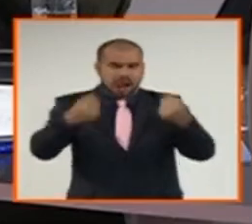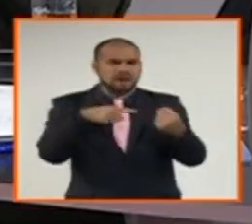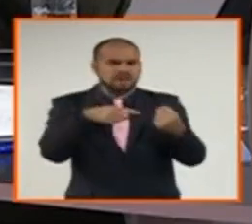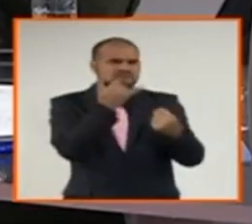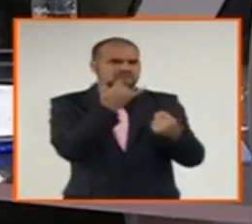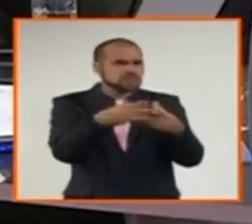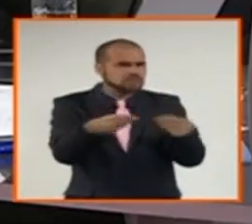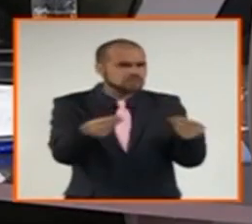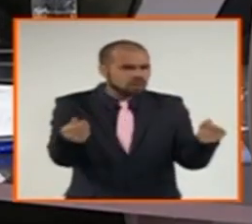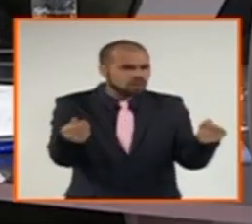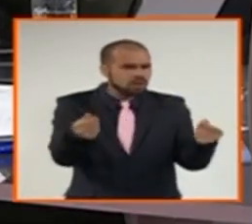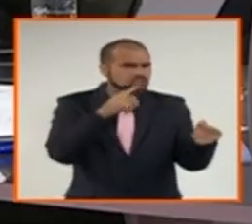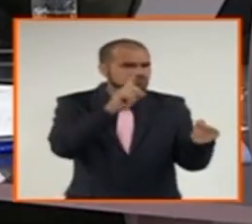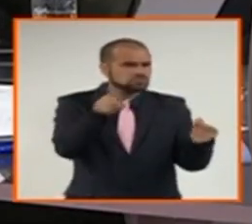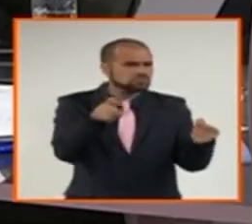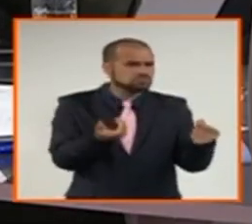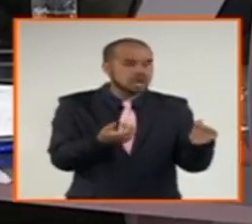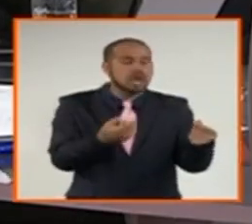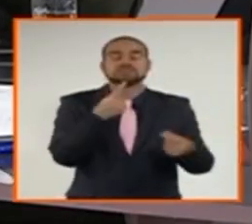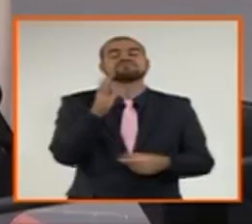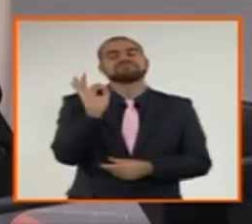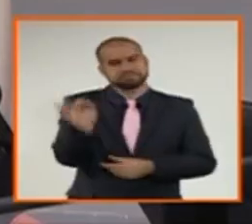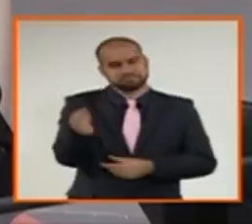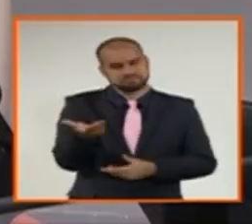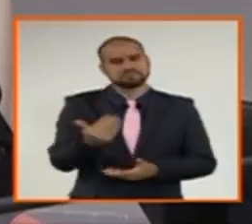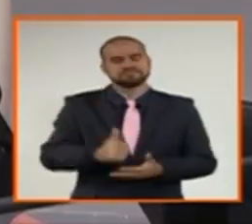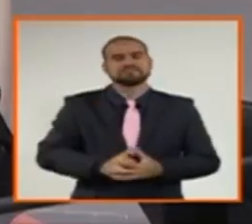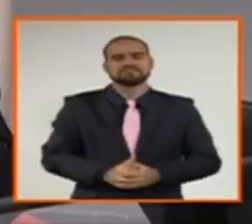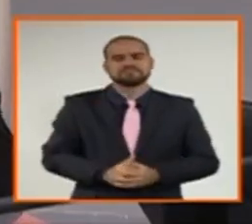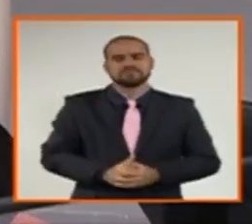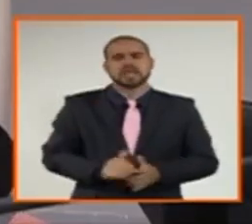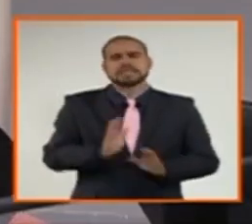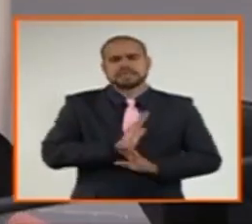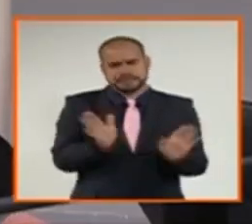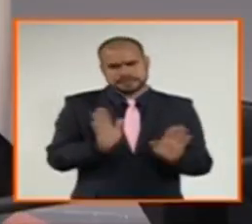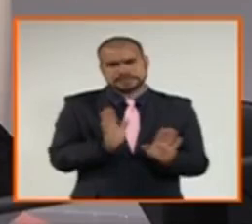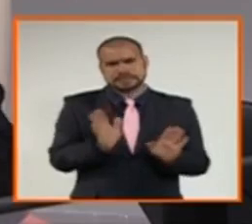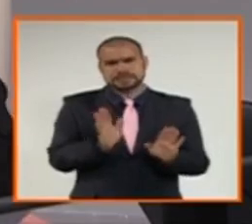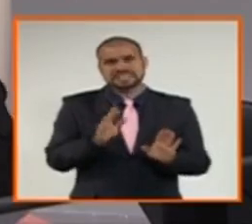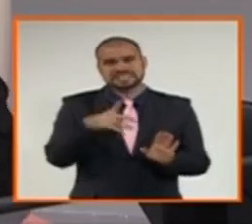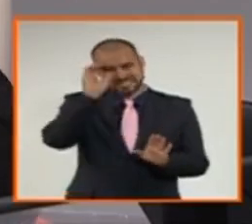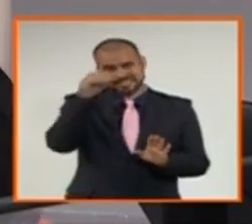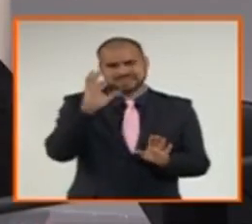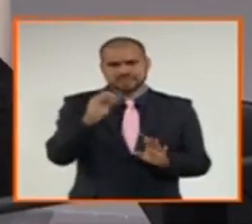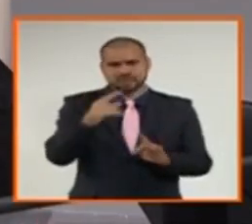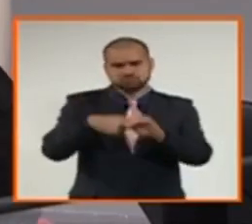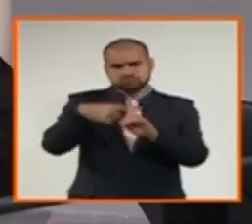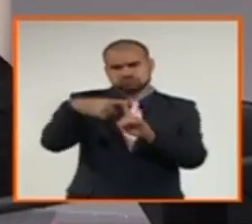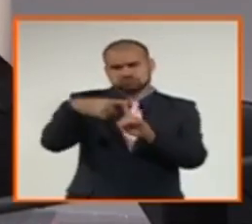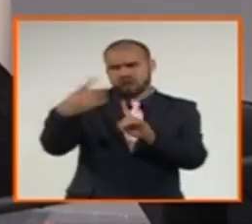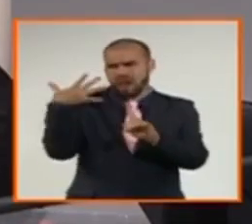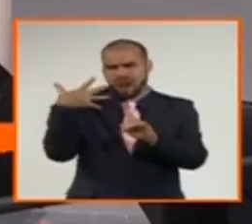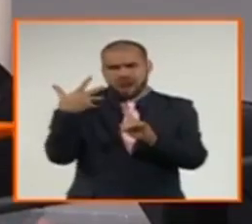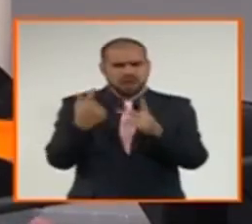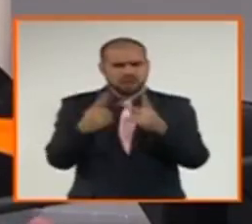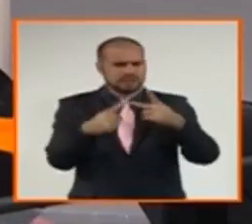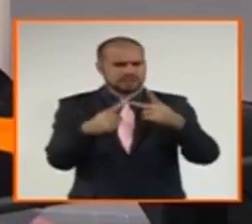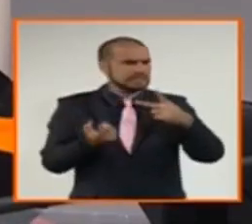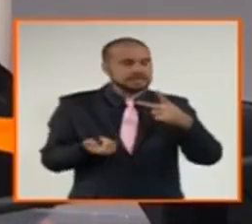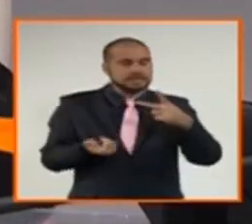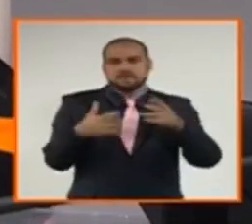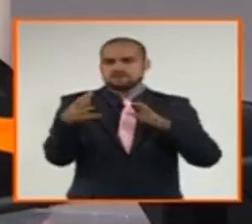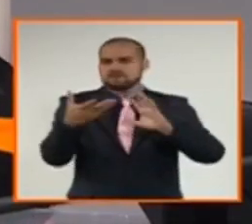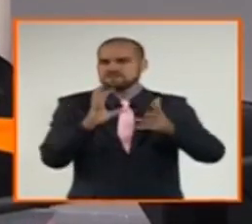exactamente. Hay toda una relación que se establece entre el incremento de la temperatura, la manera en que funciona el